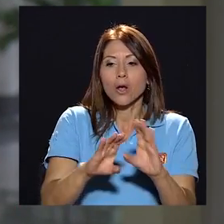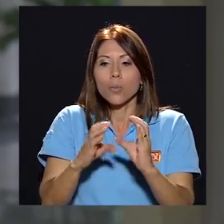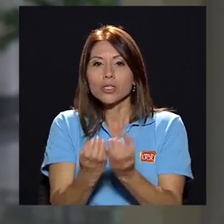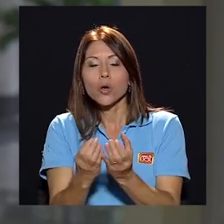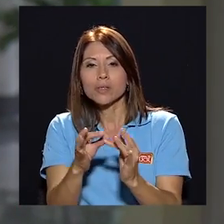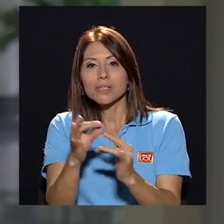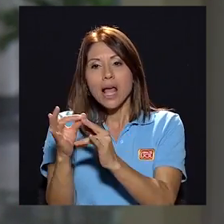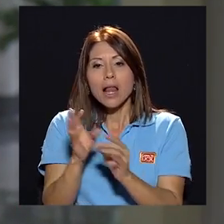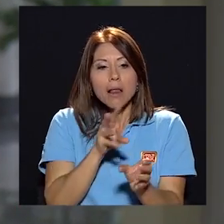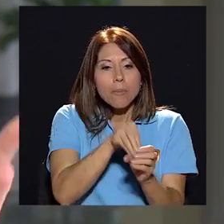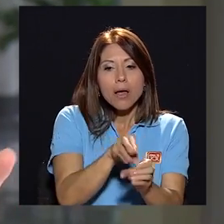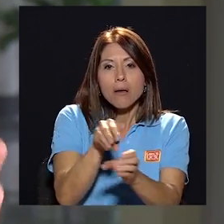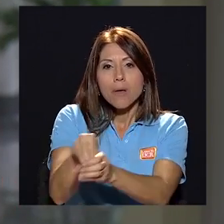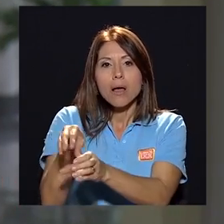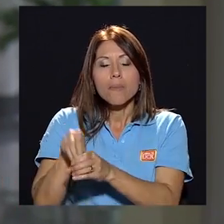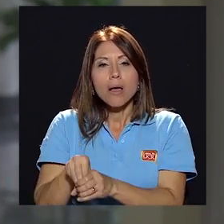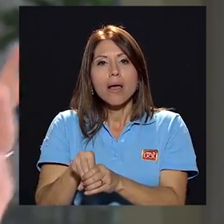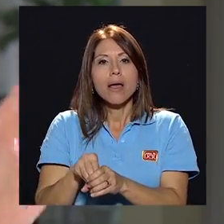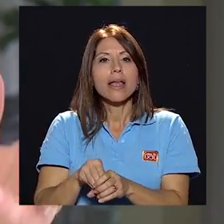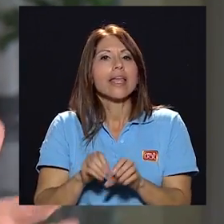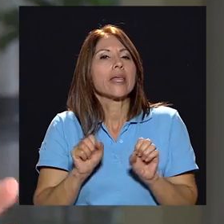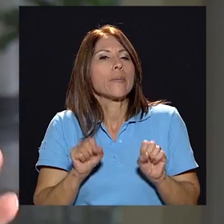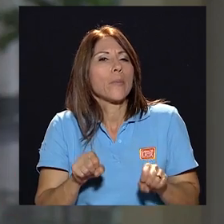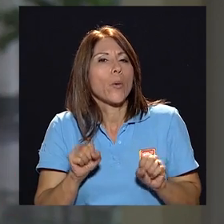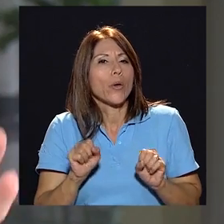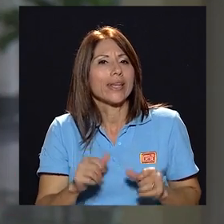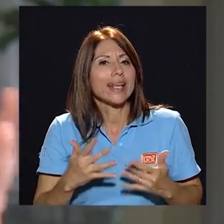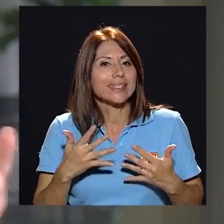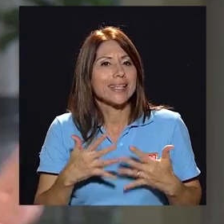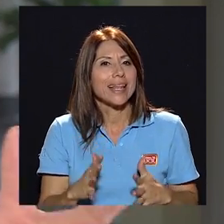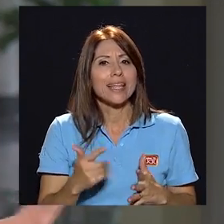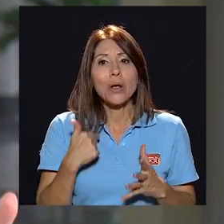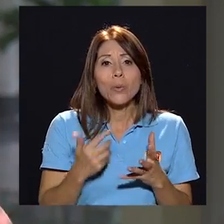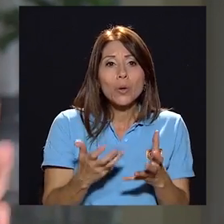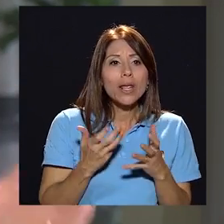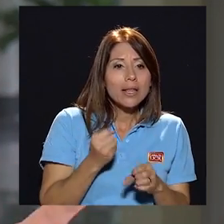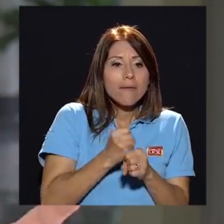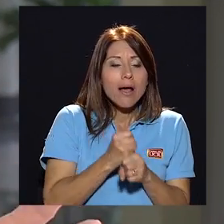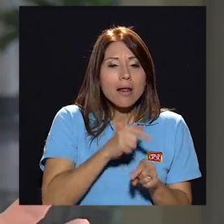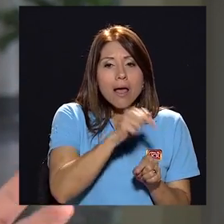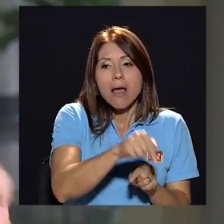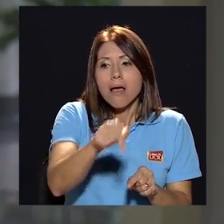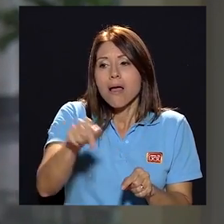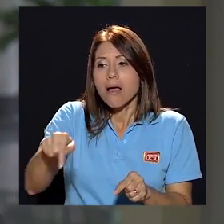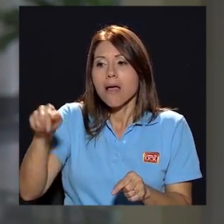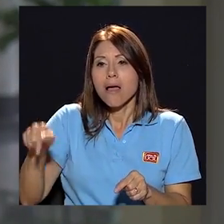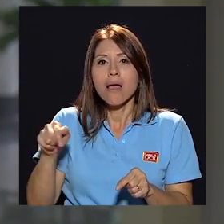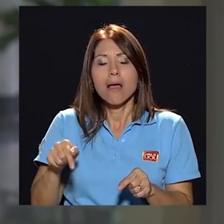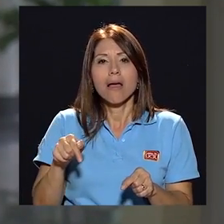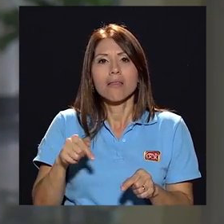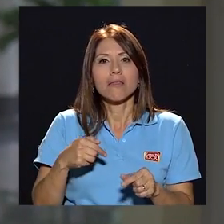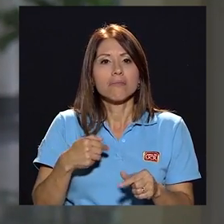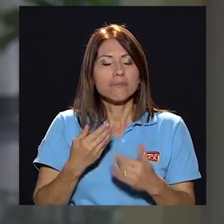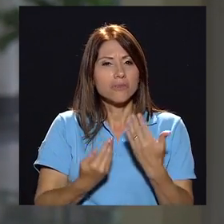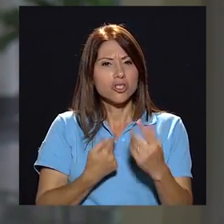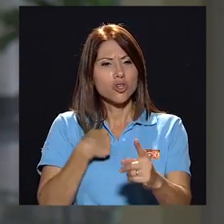especiales y podría ser de que ese espejismo de querer realizar en muchos ámbitos me haga perder mi rumbo